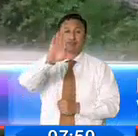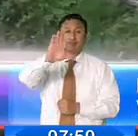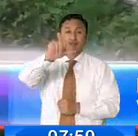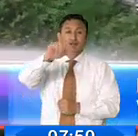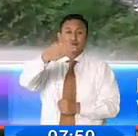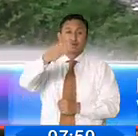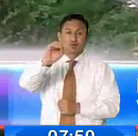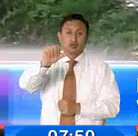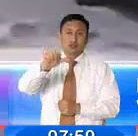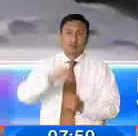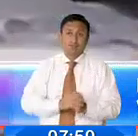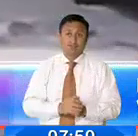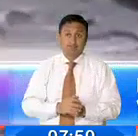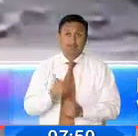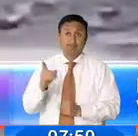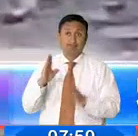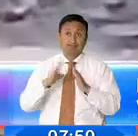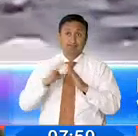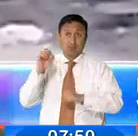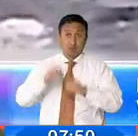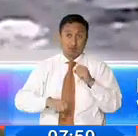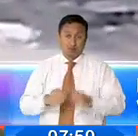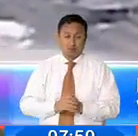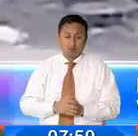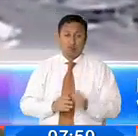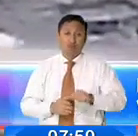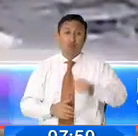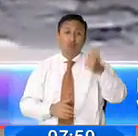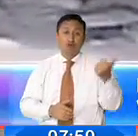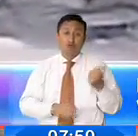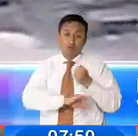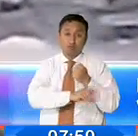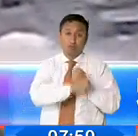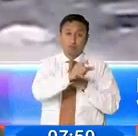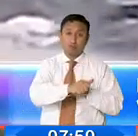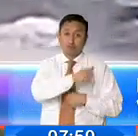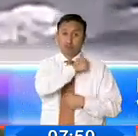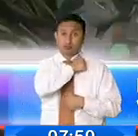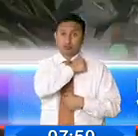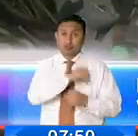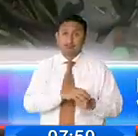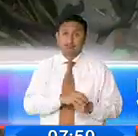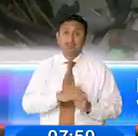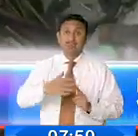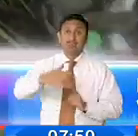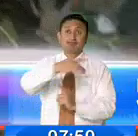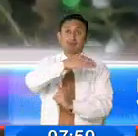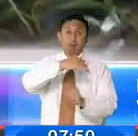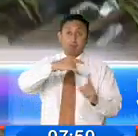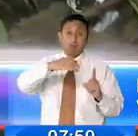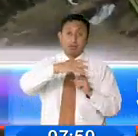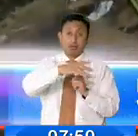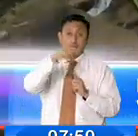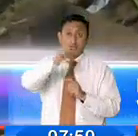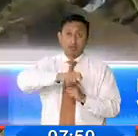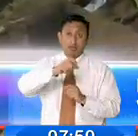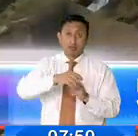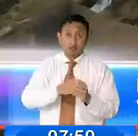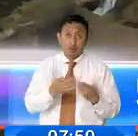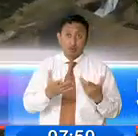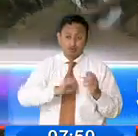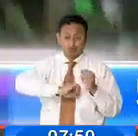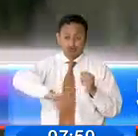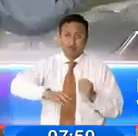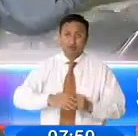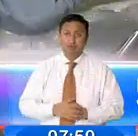Donde no solo se vio afectada la vivienda, hay otros casos de robos a personas. Este parque sería el sitio de acopio de las pertenencias sustraídas.